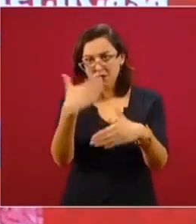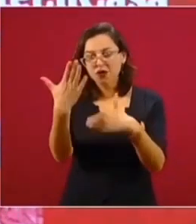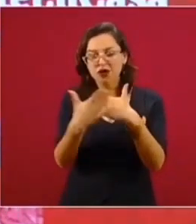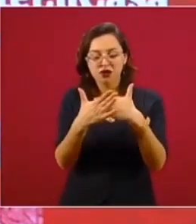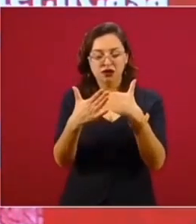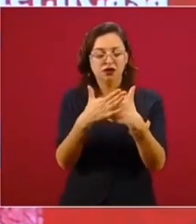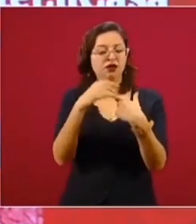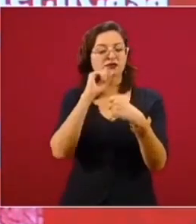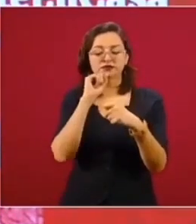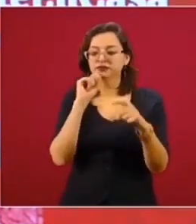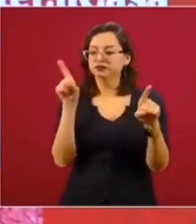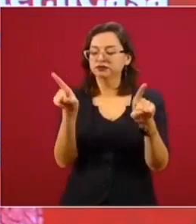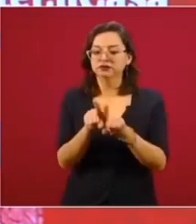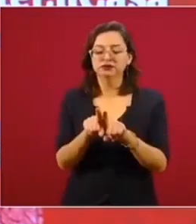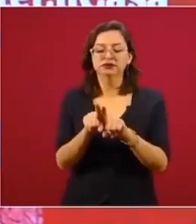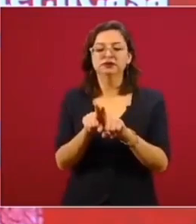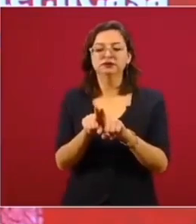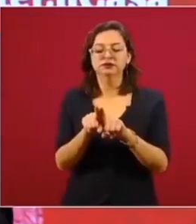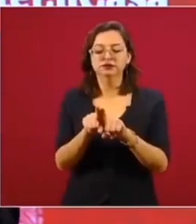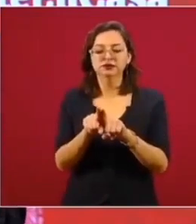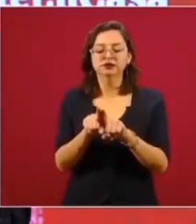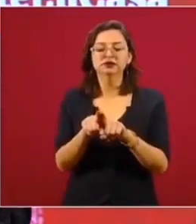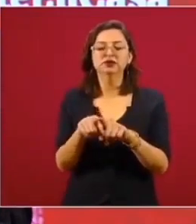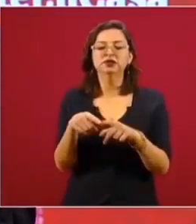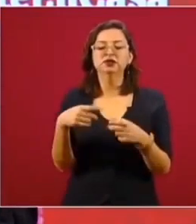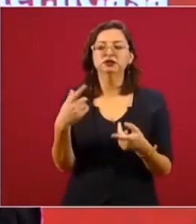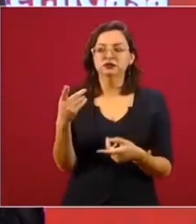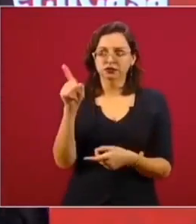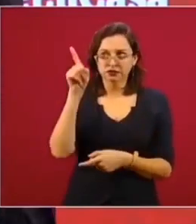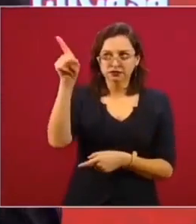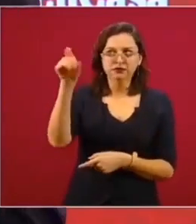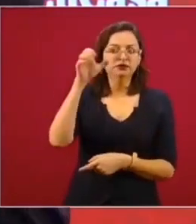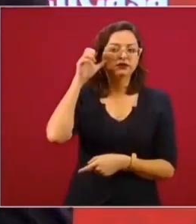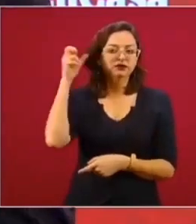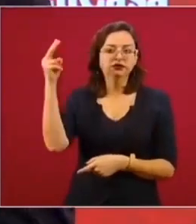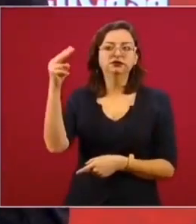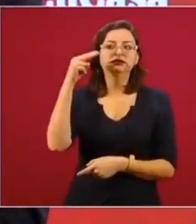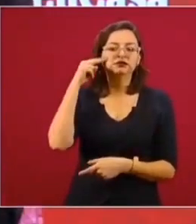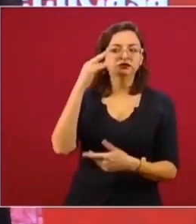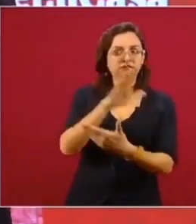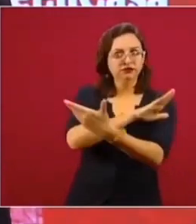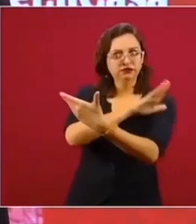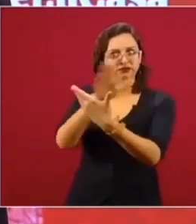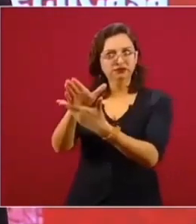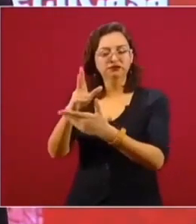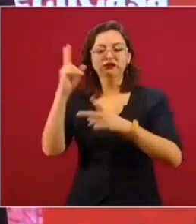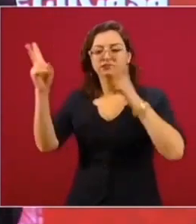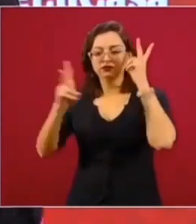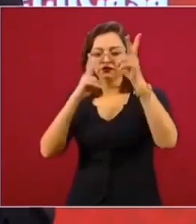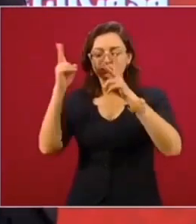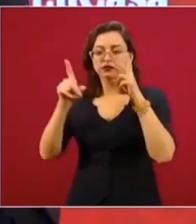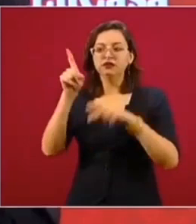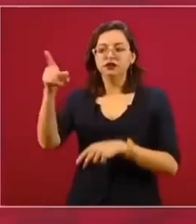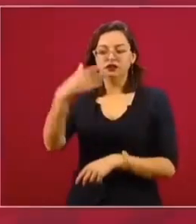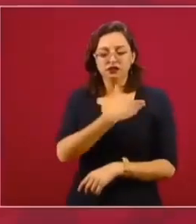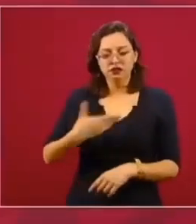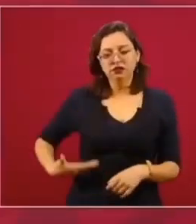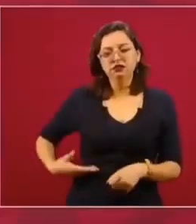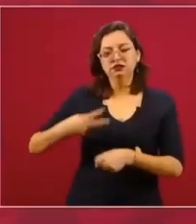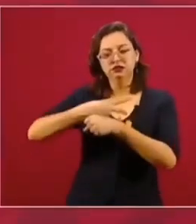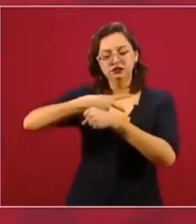visitando China, porque, repito, me invitó el presidente Chin